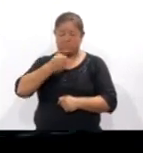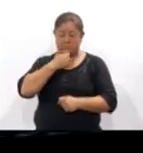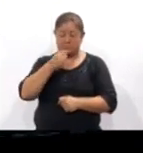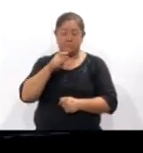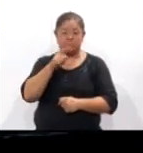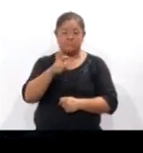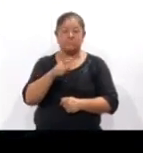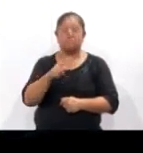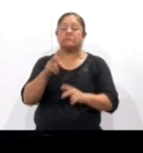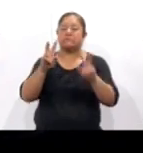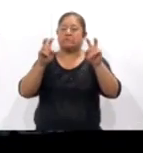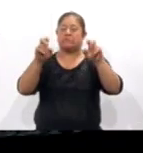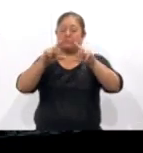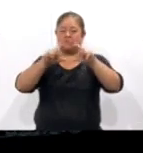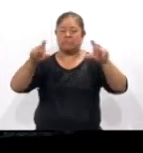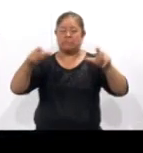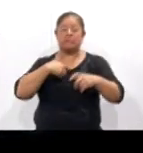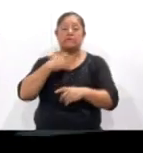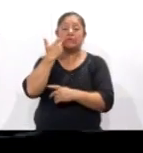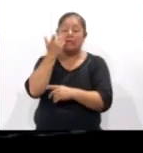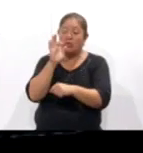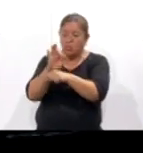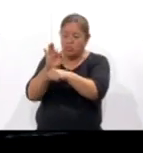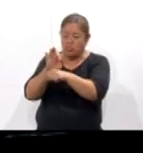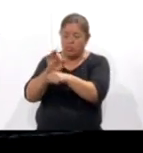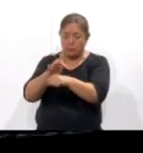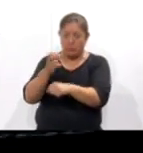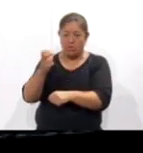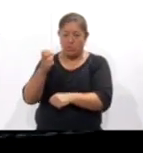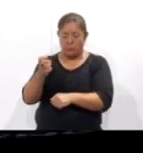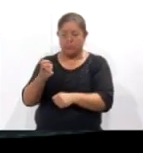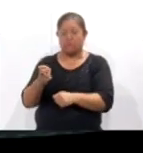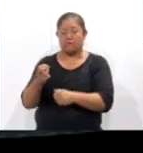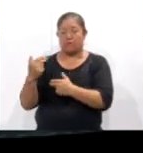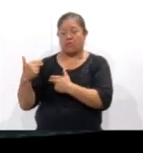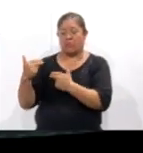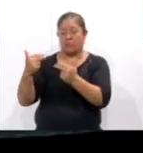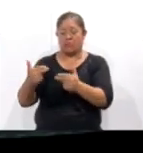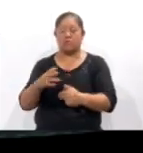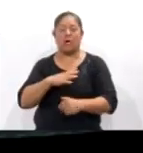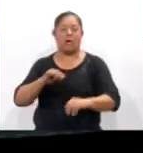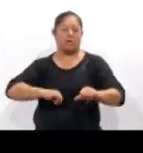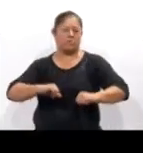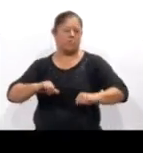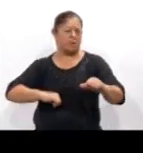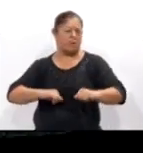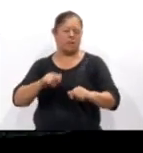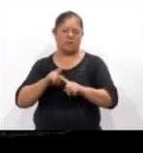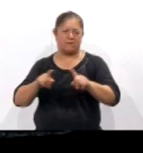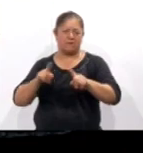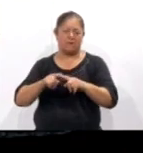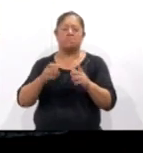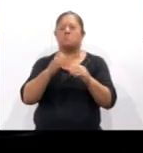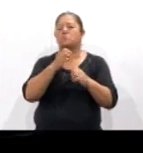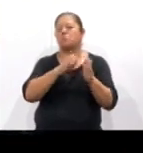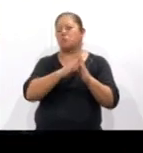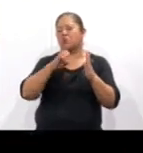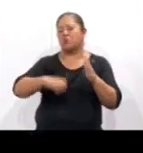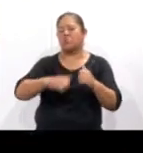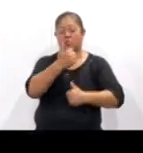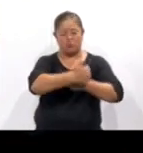este valioso legado ecológico. Para ello contempla diversas actividades como son concurso fotográfico,